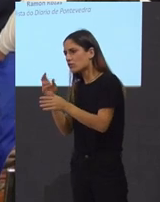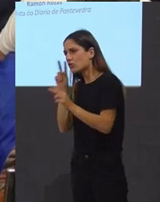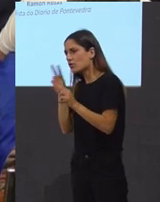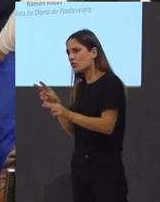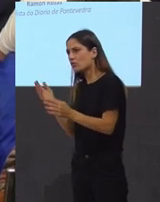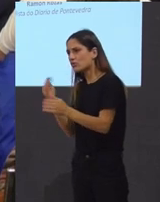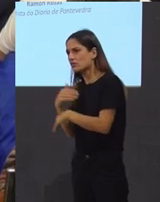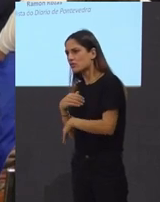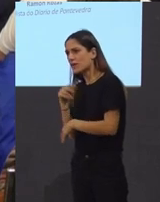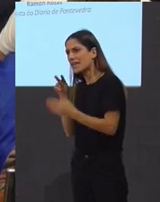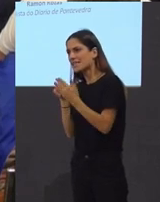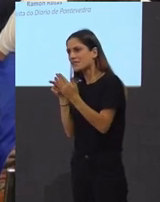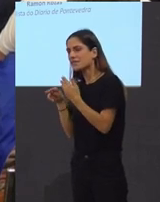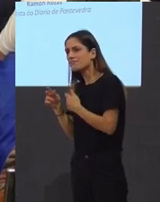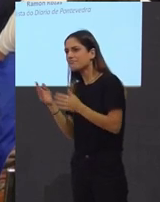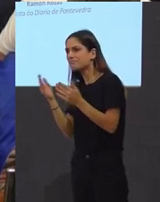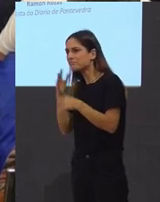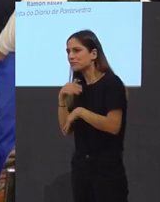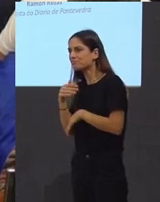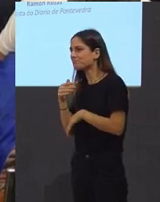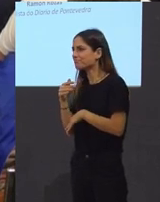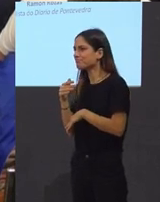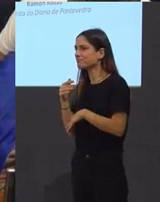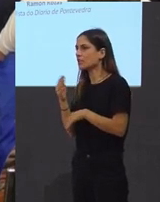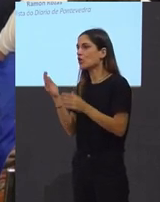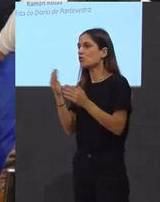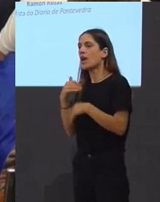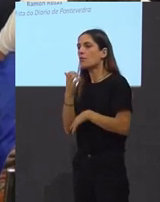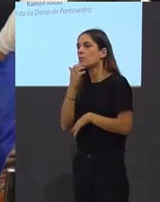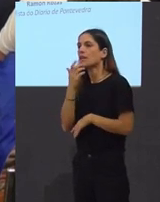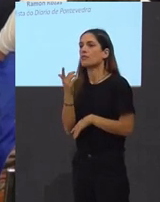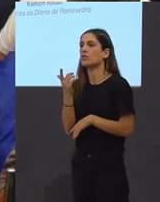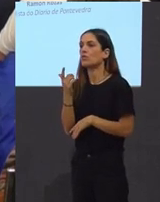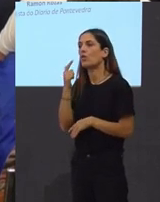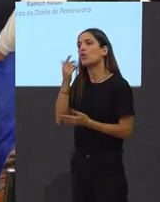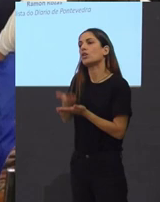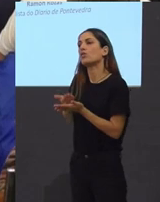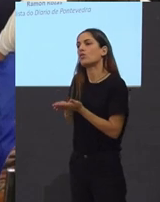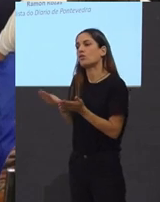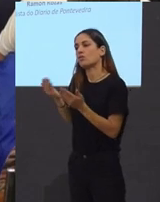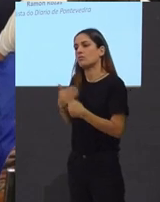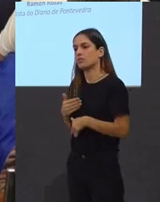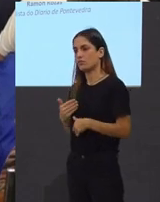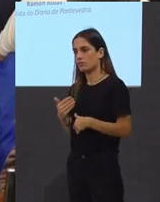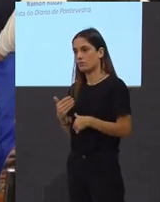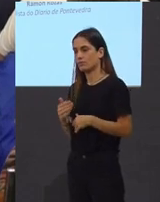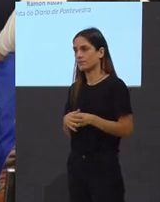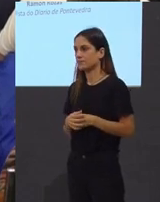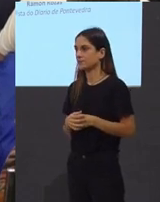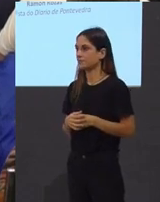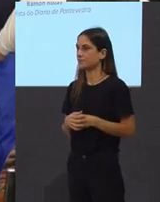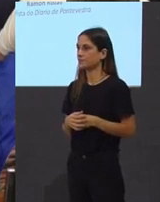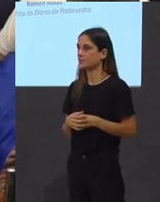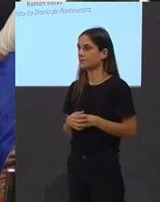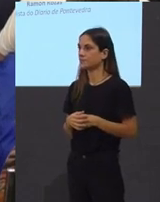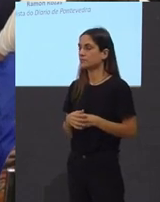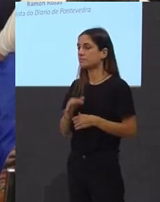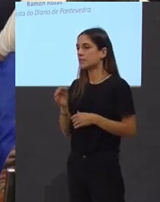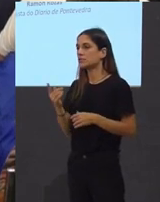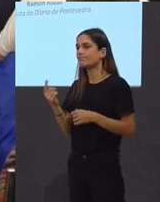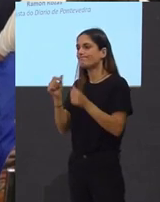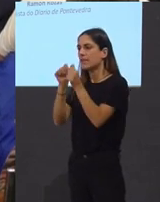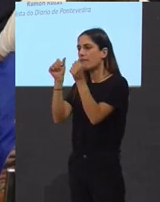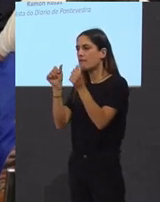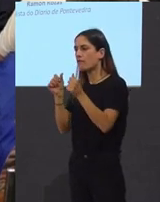símbolos que siguen operando hoxe en día pero que non recoñecemos como tal e que de algún seito temos